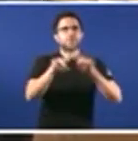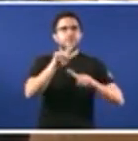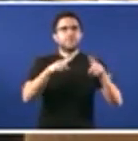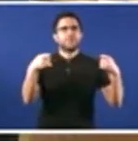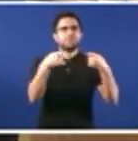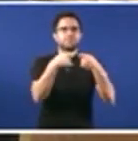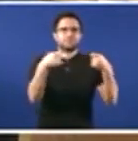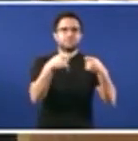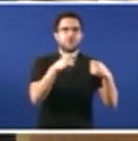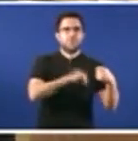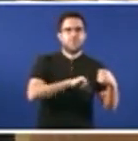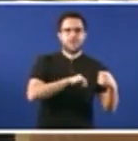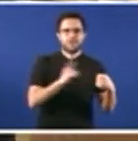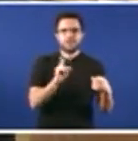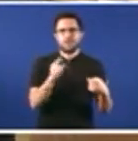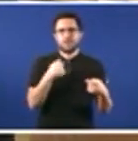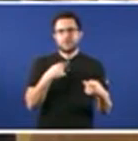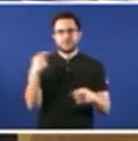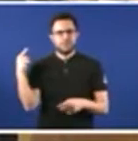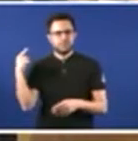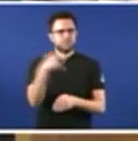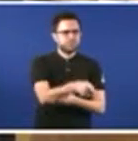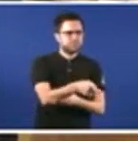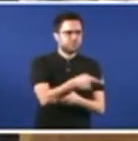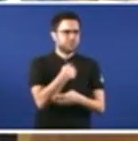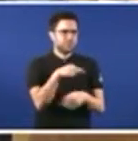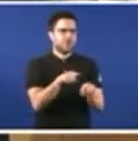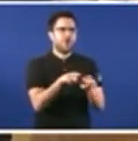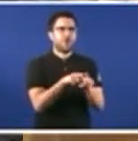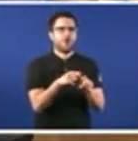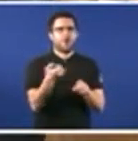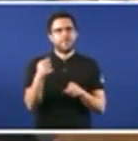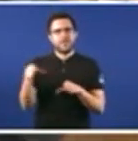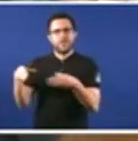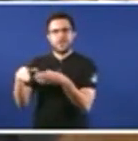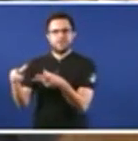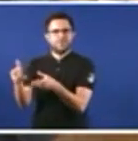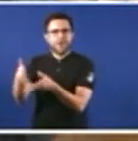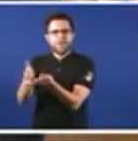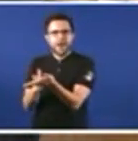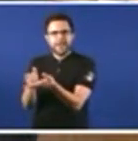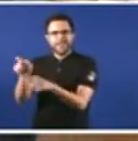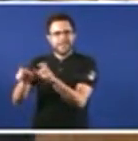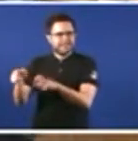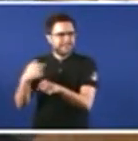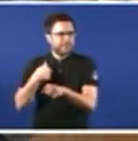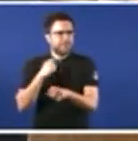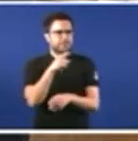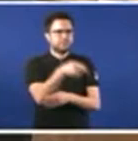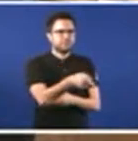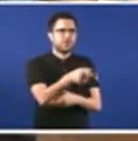problema de imposición dunha determinada óptica moral o conxunto da sociedade e o conxunto das mulleres e non hai maioría